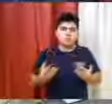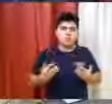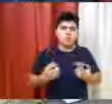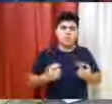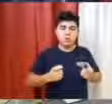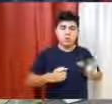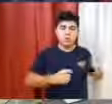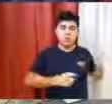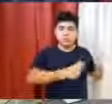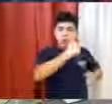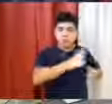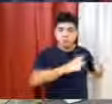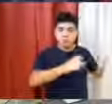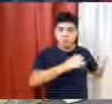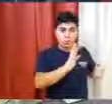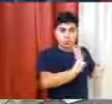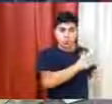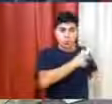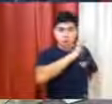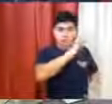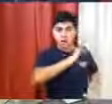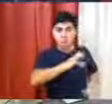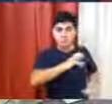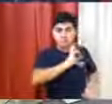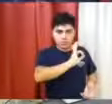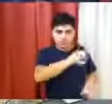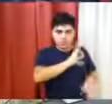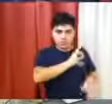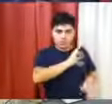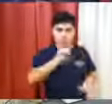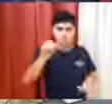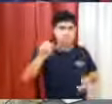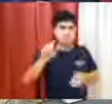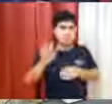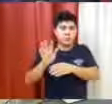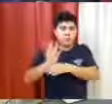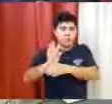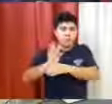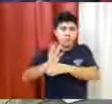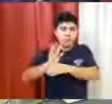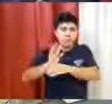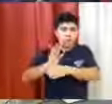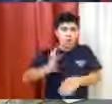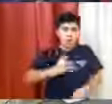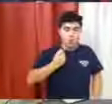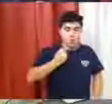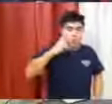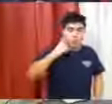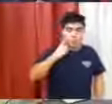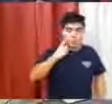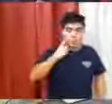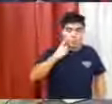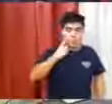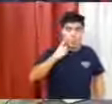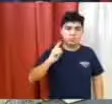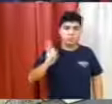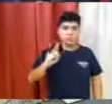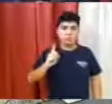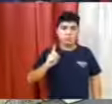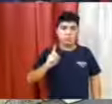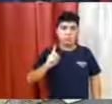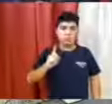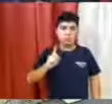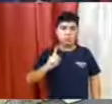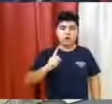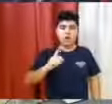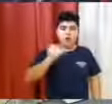vinculense, sabe que el cine no es nuestro. Y que tenemos un